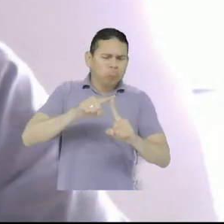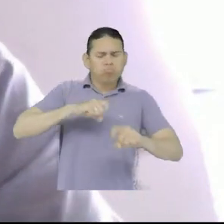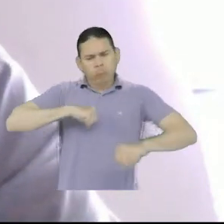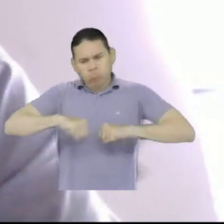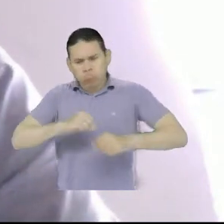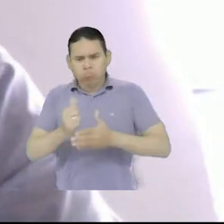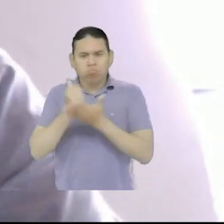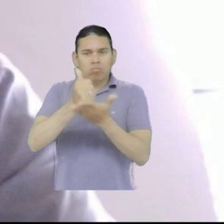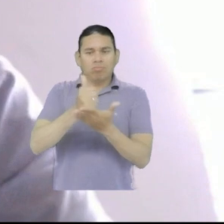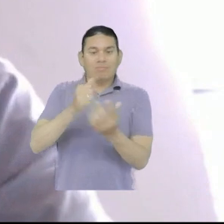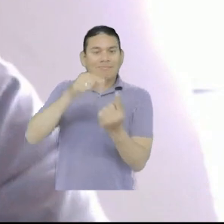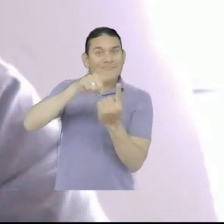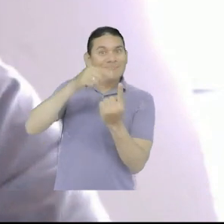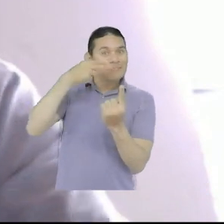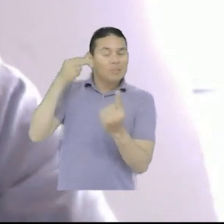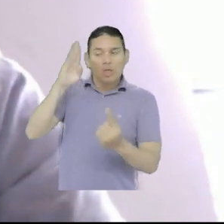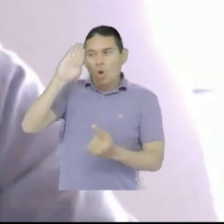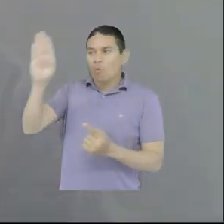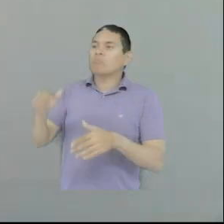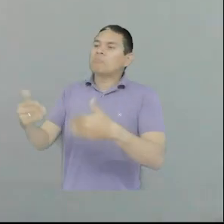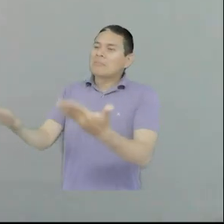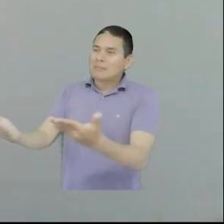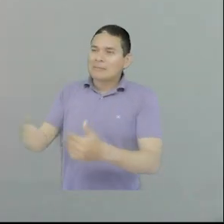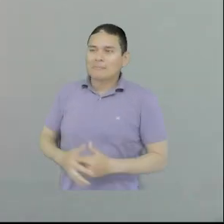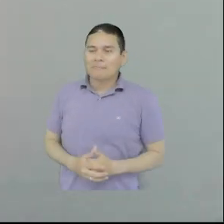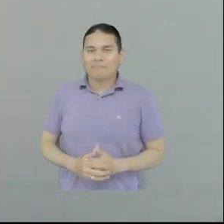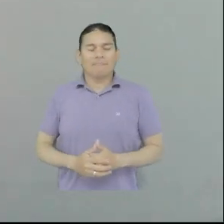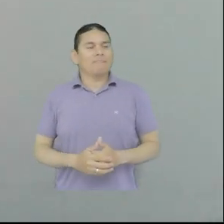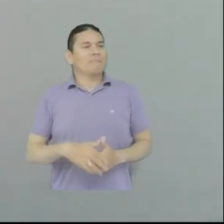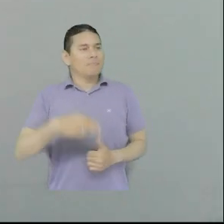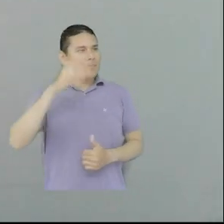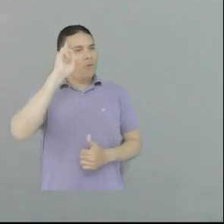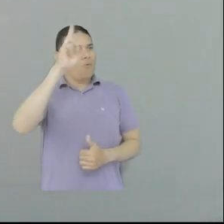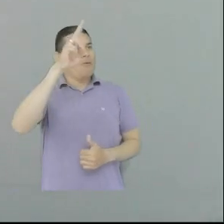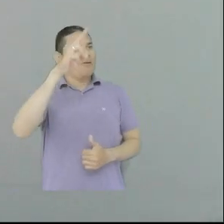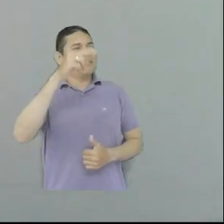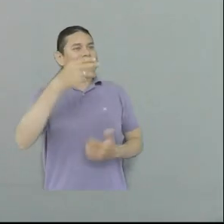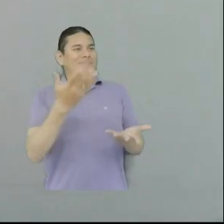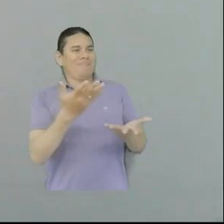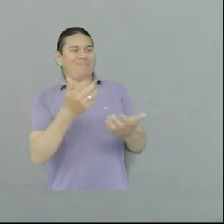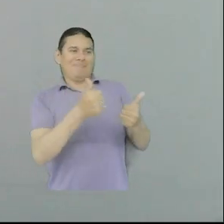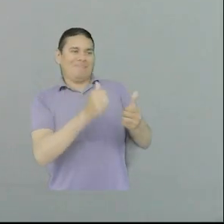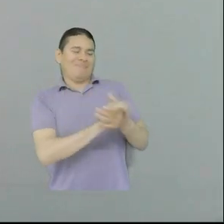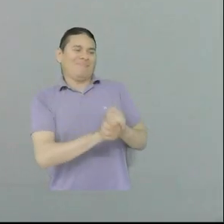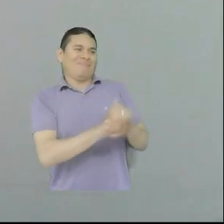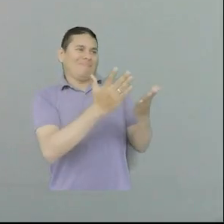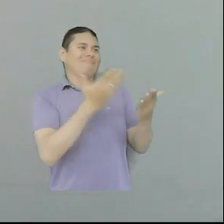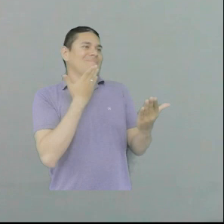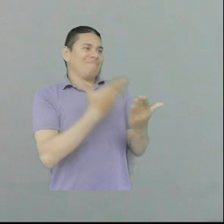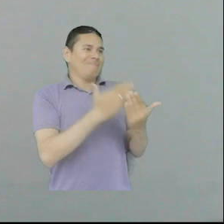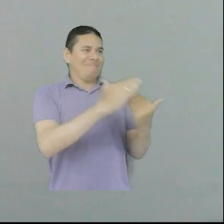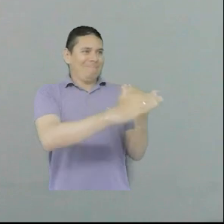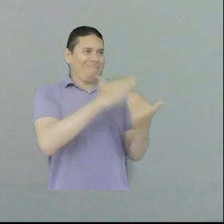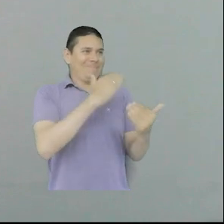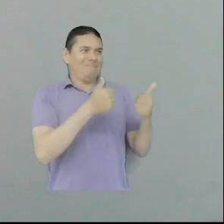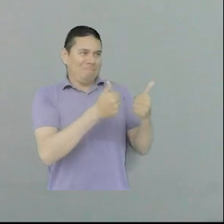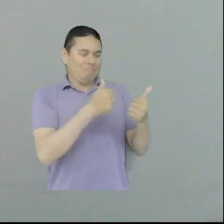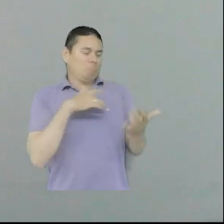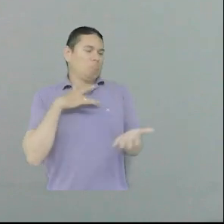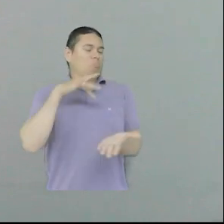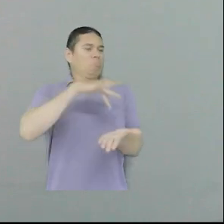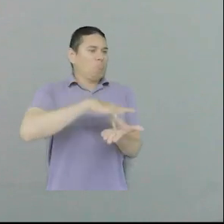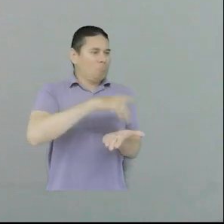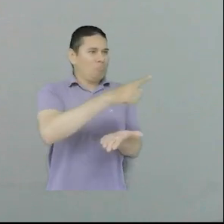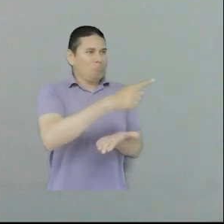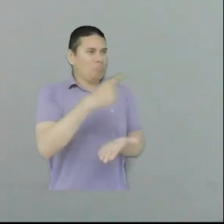estos procesos de acompañamiento. Hola Genzi, ¿cómo vas? Hola Andrés, cordial saludo. Muchas gracias por la invitación a